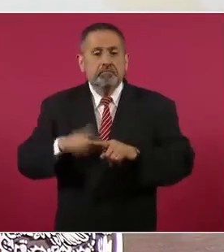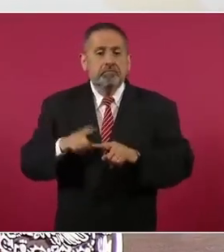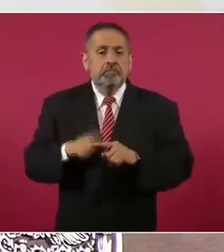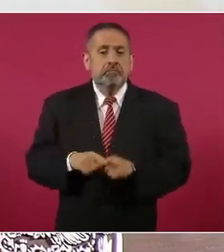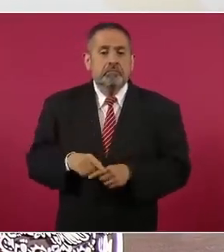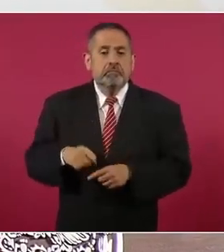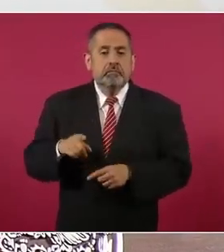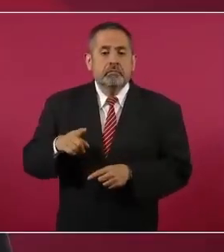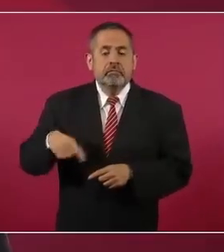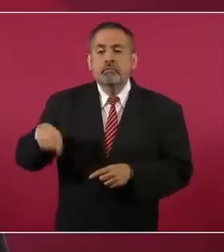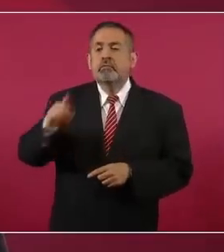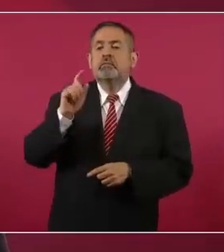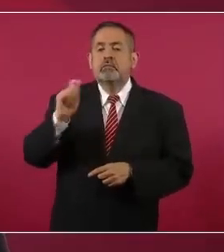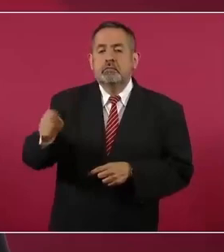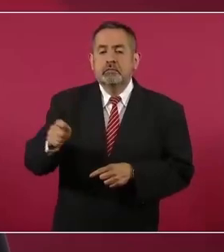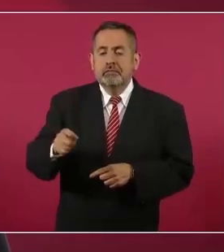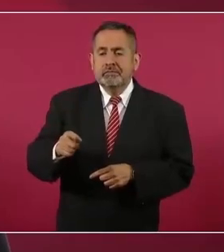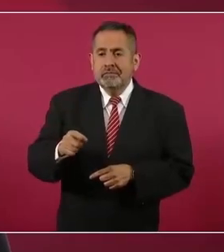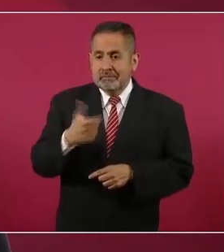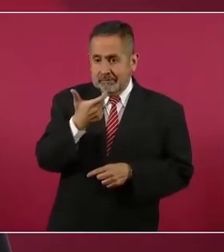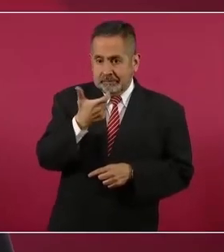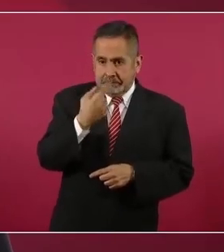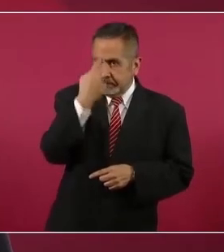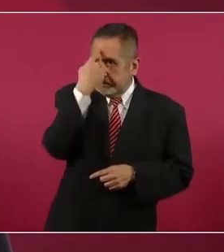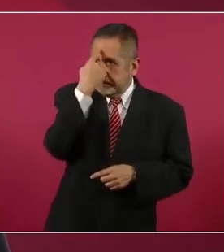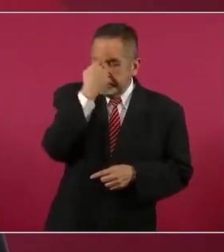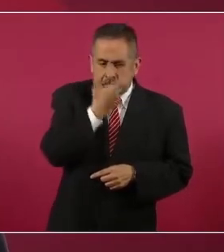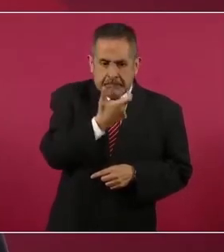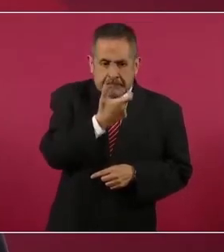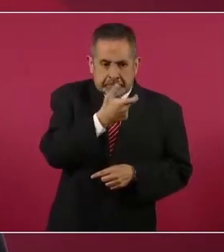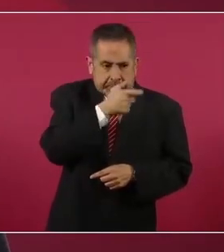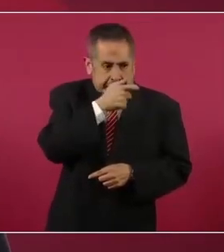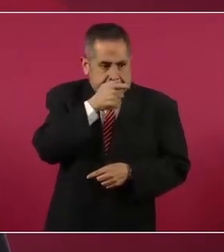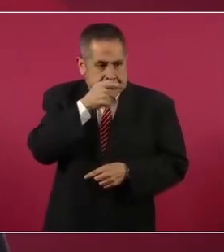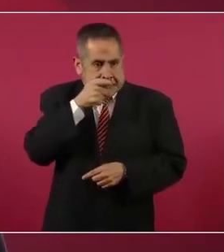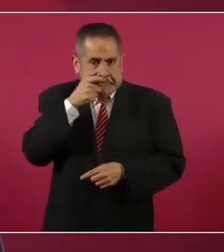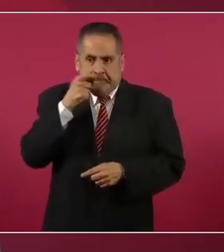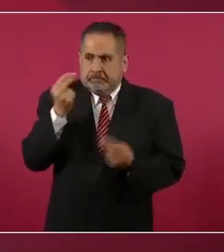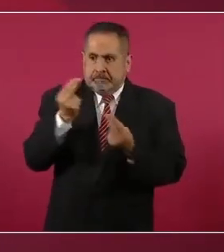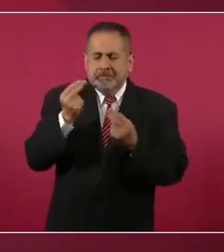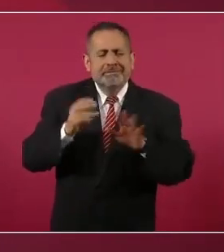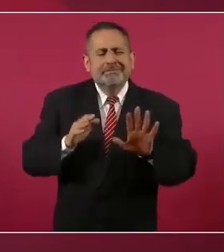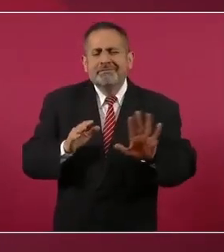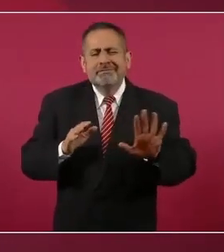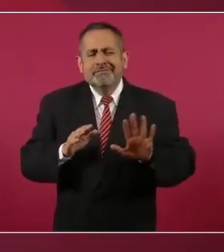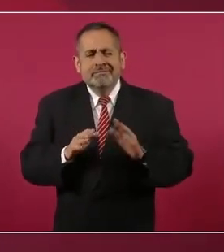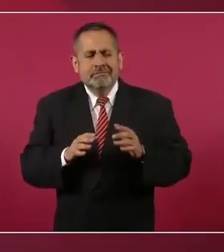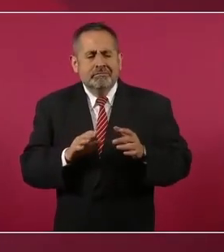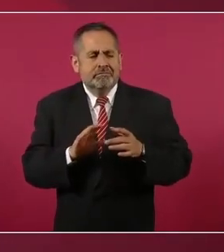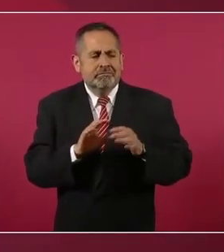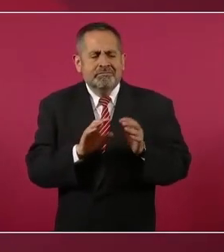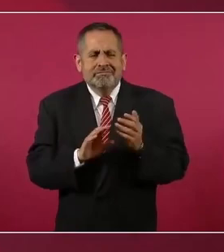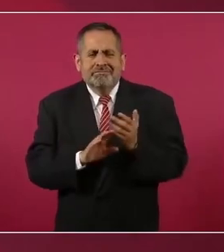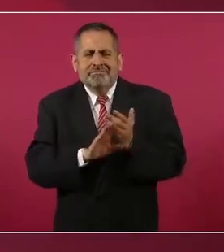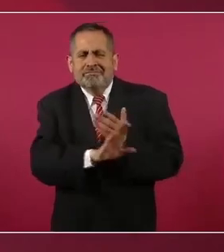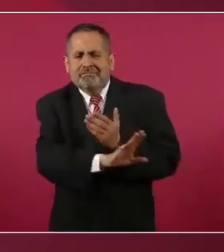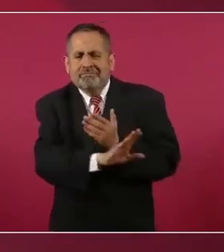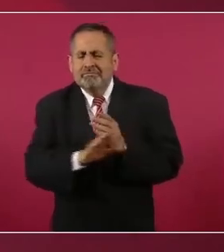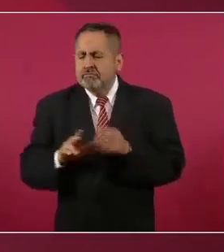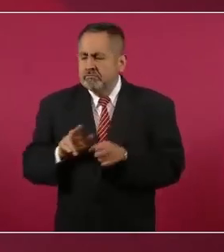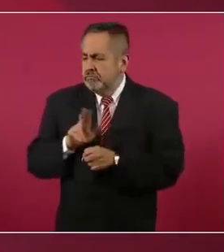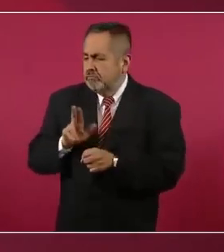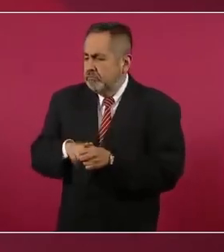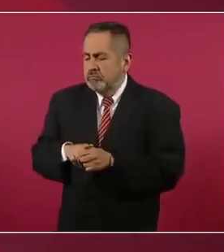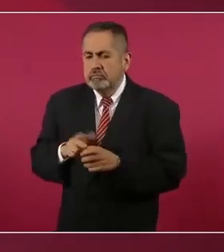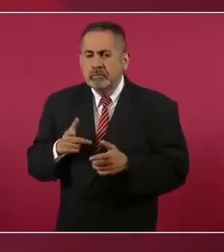tómenle distancia al dinero, no tengan tanto apego al dinero, no tengan